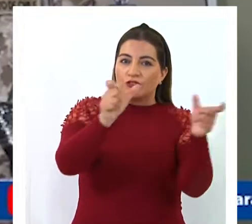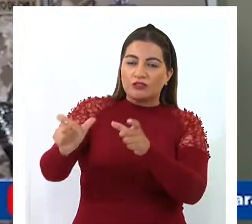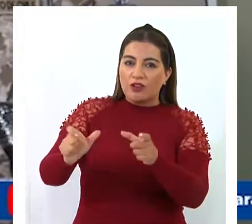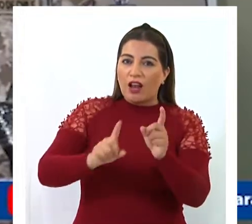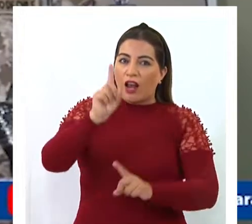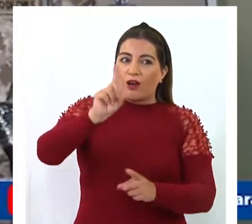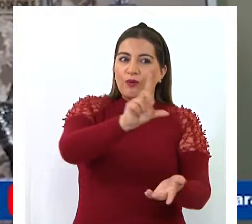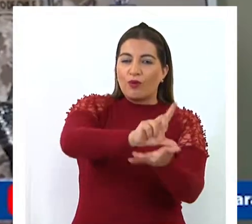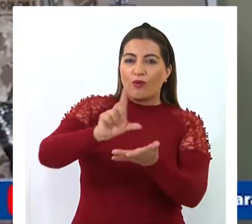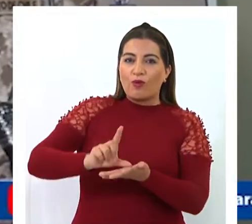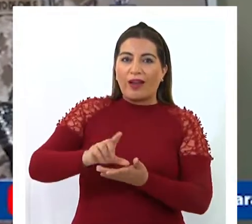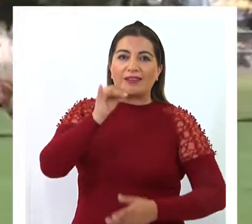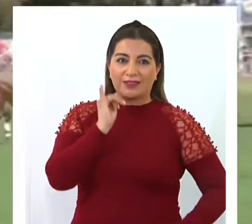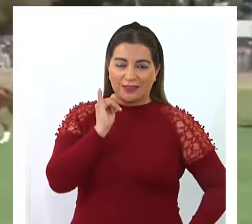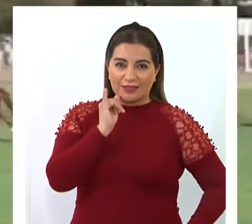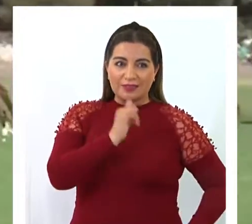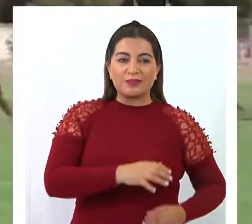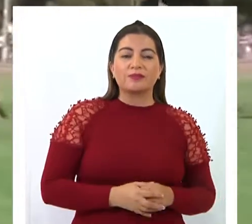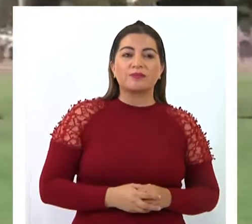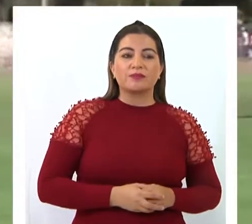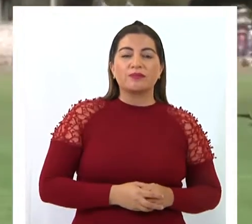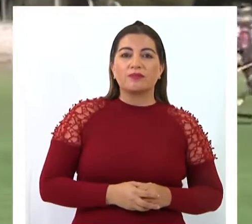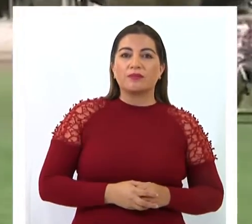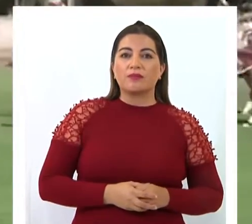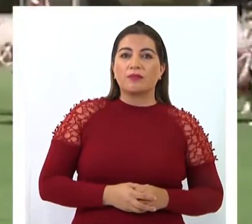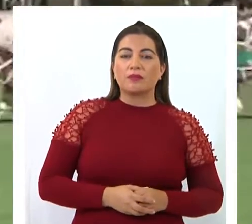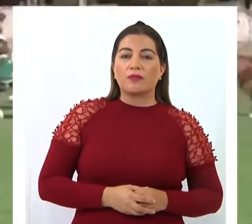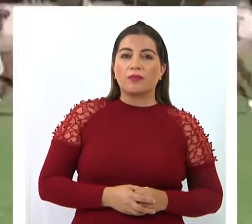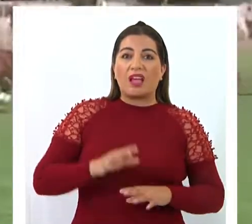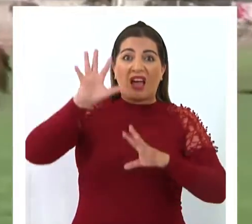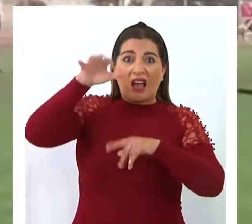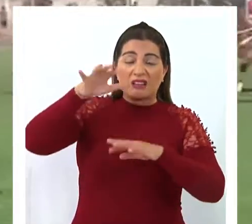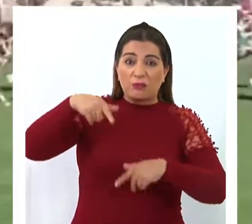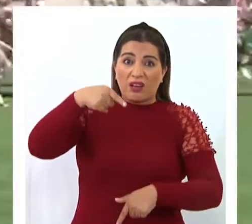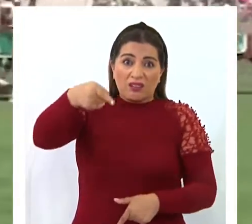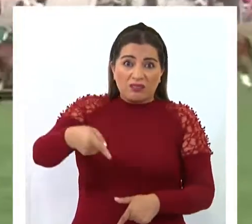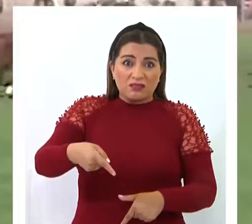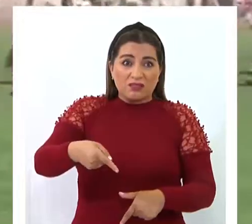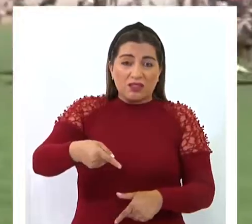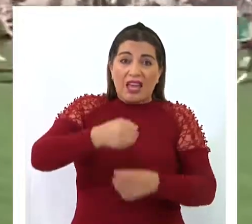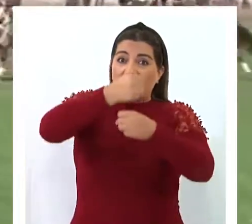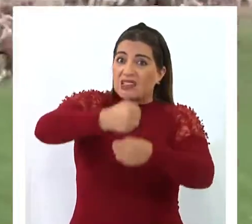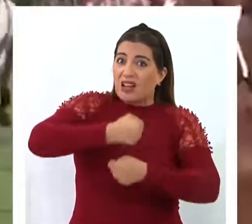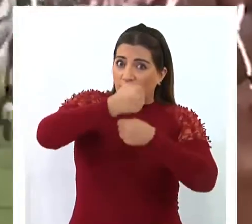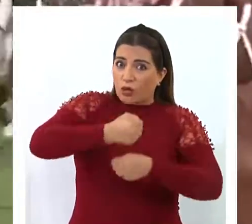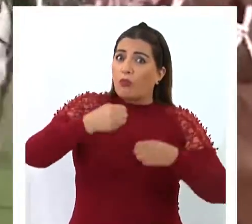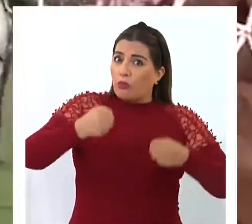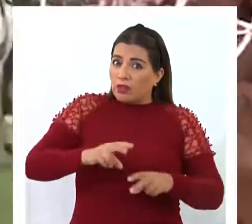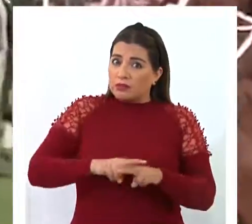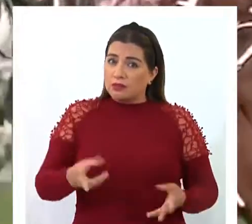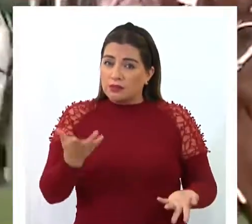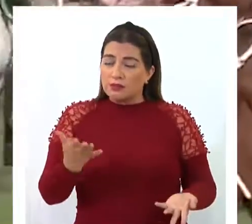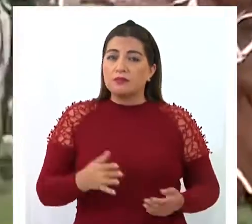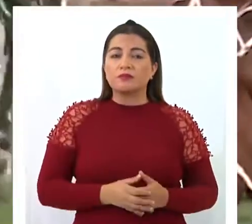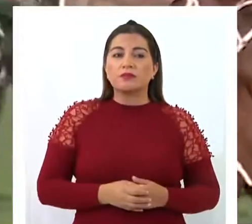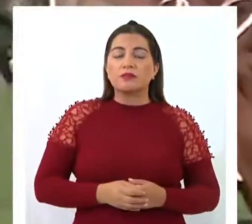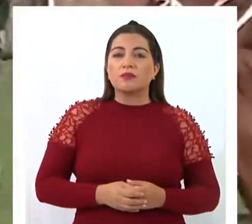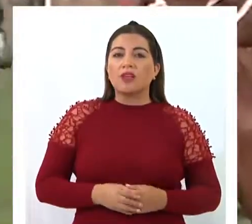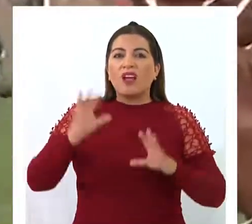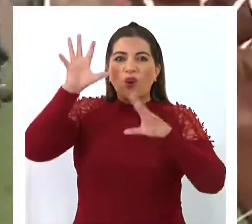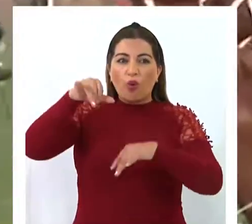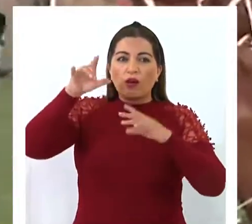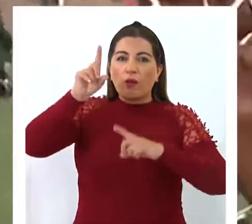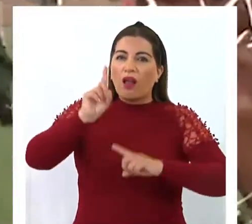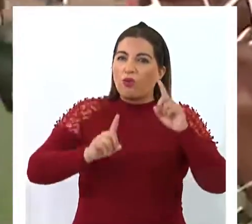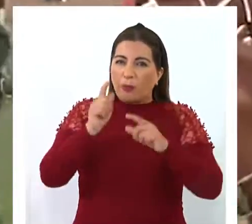sectores de la ciudad de Iquique. Pero el uso de animales, en este caso equinos, ¿es recomendable? ¿Los animales